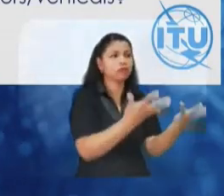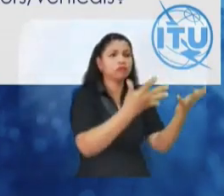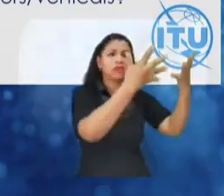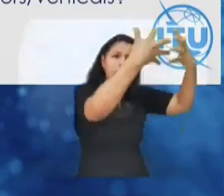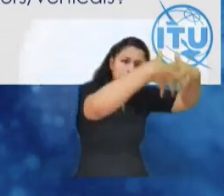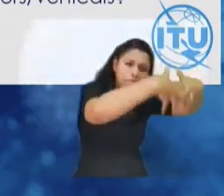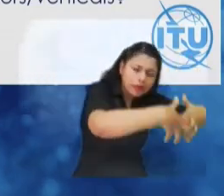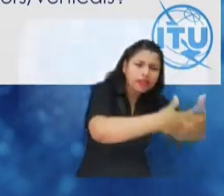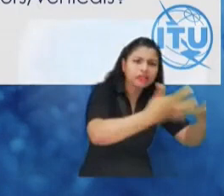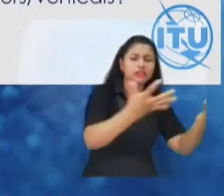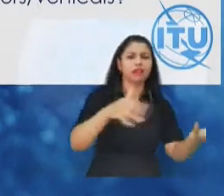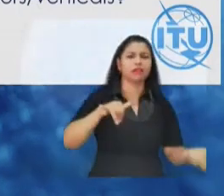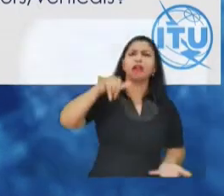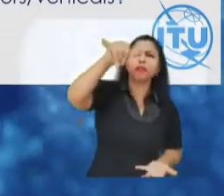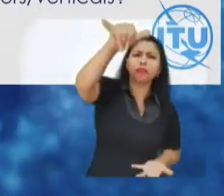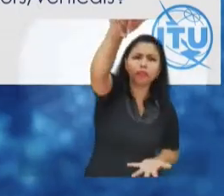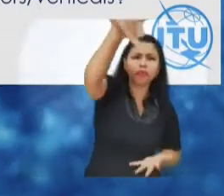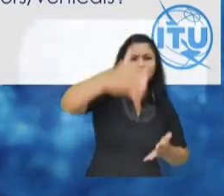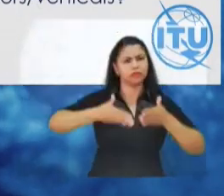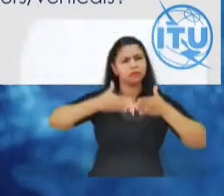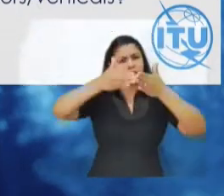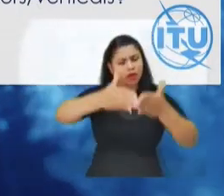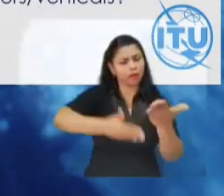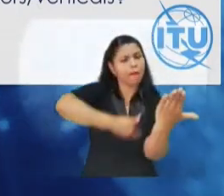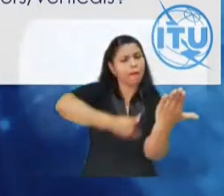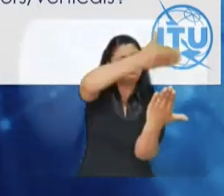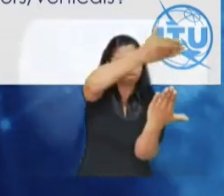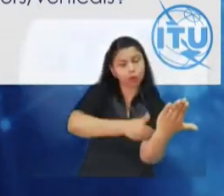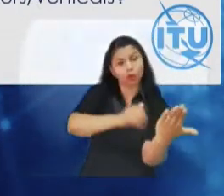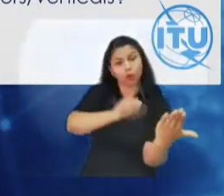aeropuertos, las licencias regionales o nacionales